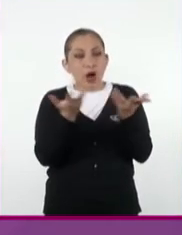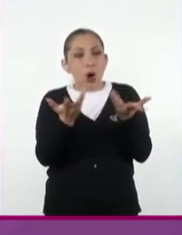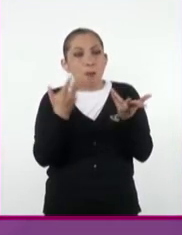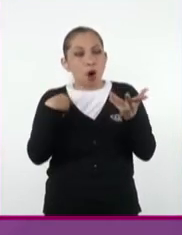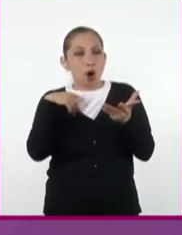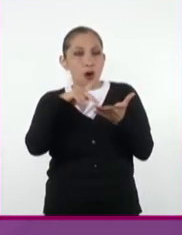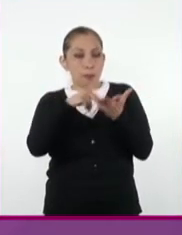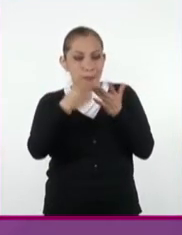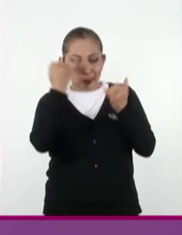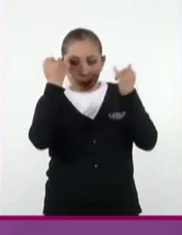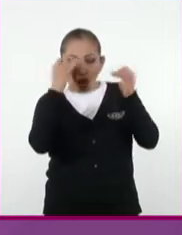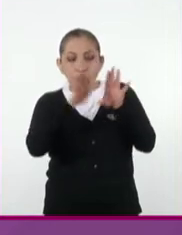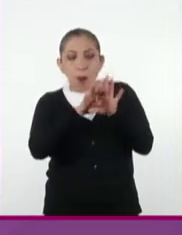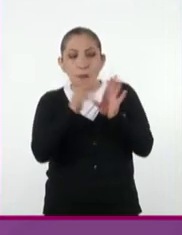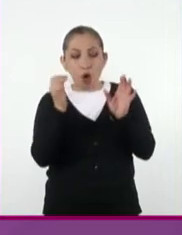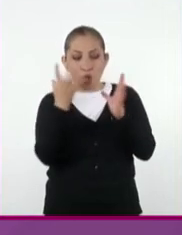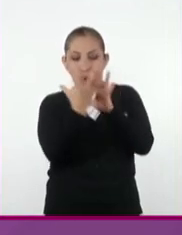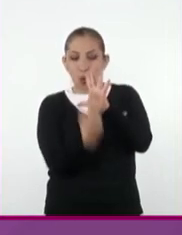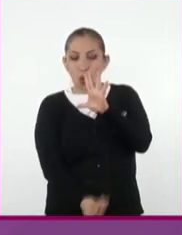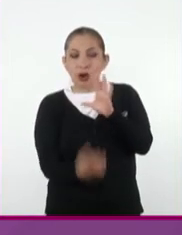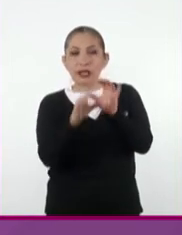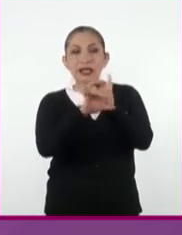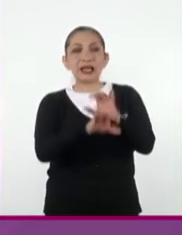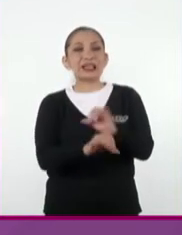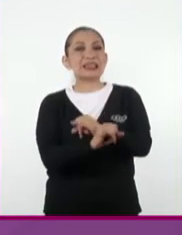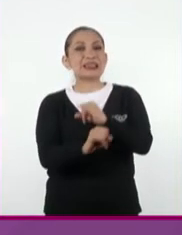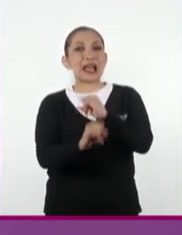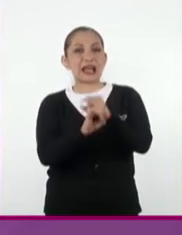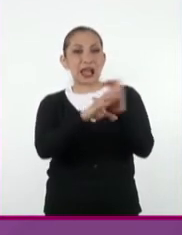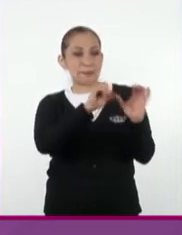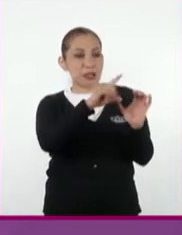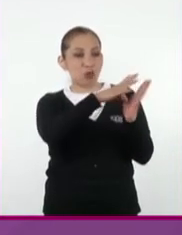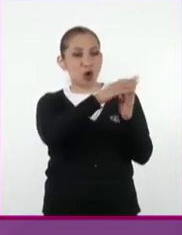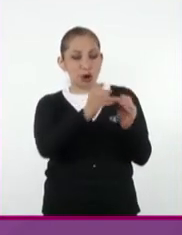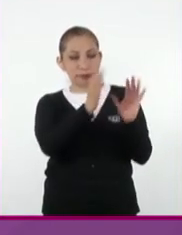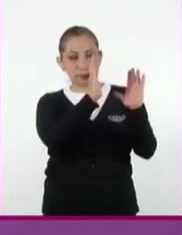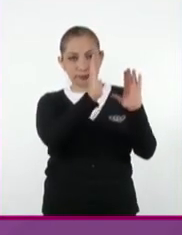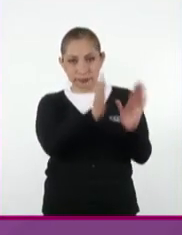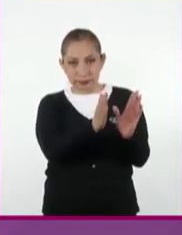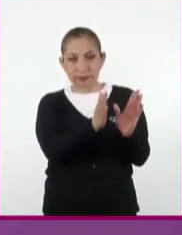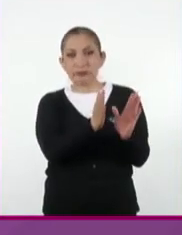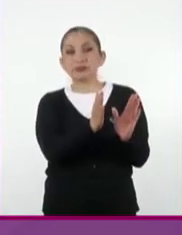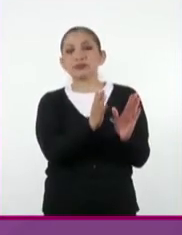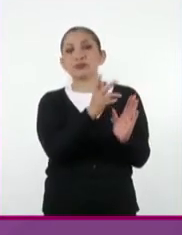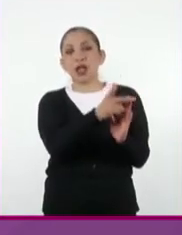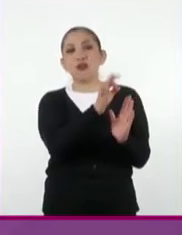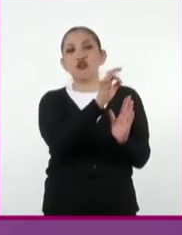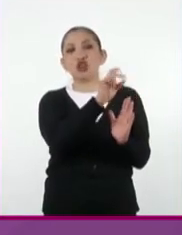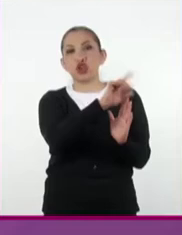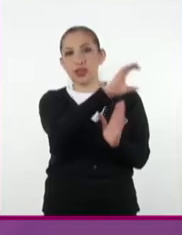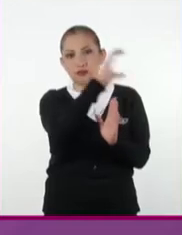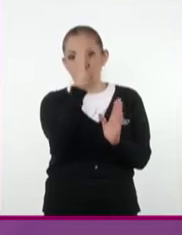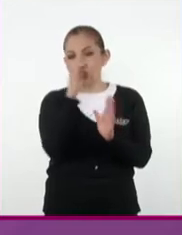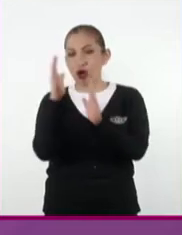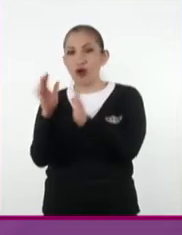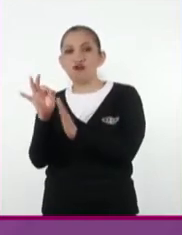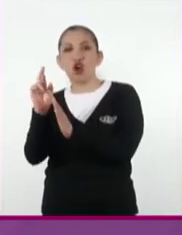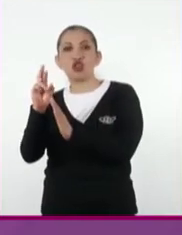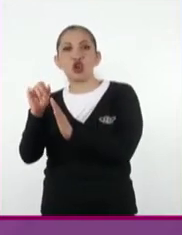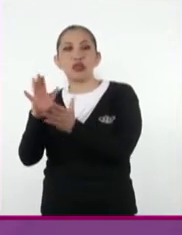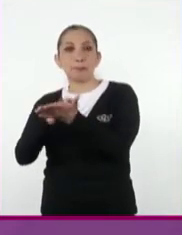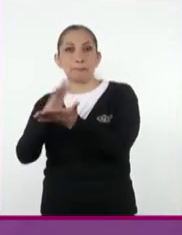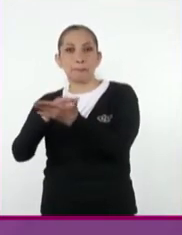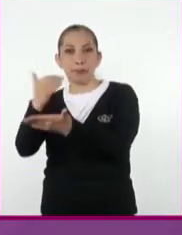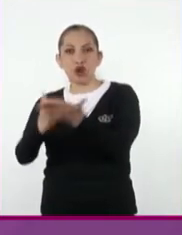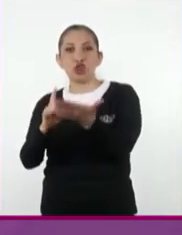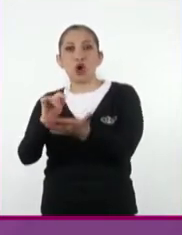como el proyecto de cómo íbamos a digitalizar la colección. Entonces la dividimos en lo que es el fondo fotográfico y el fondo documental.